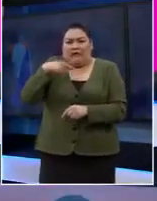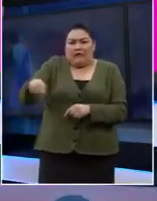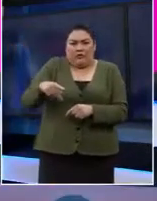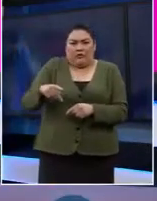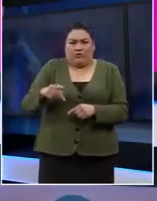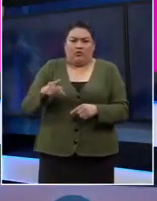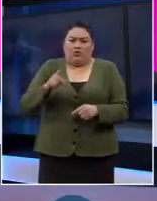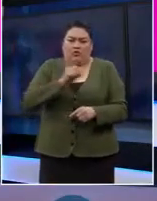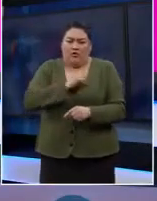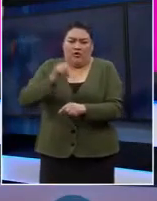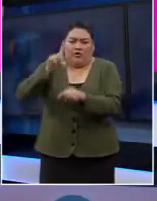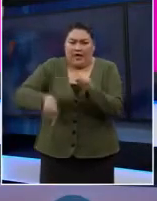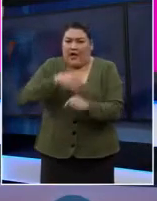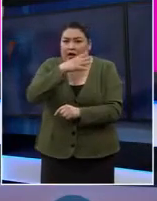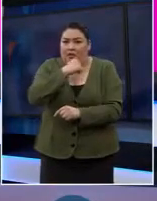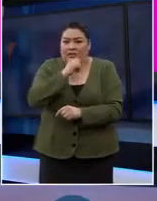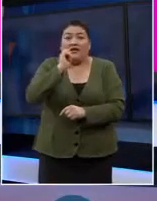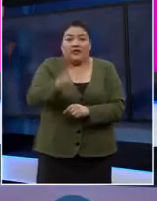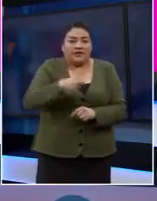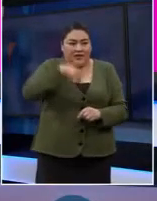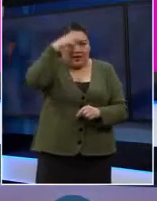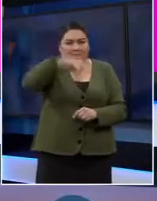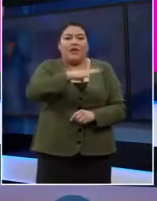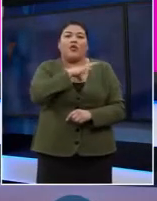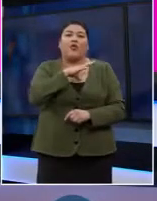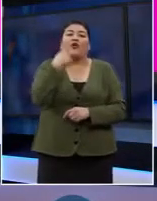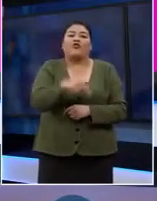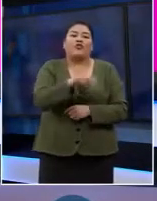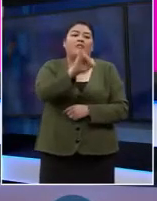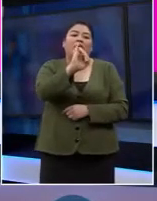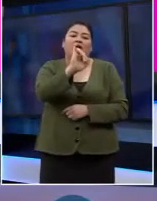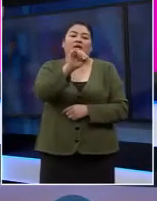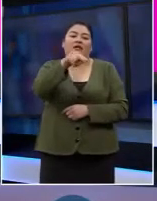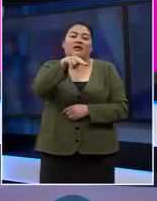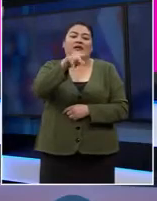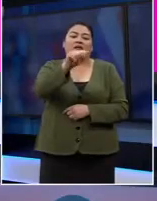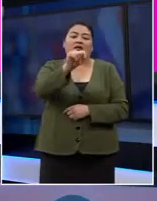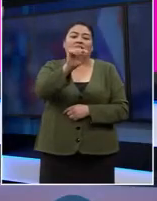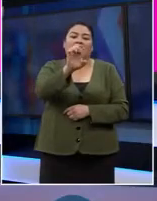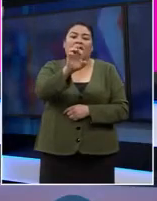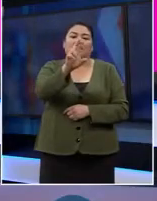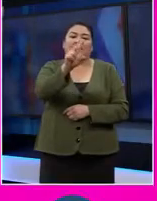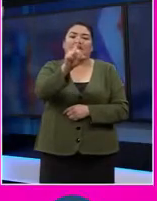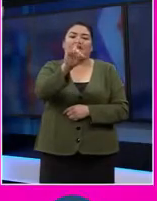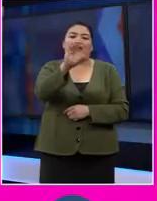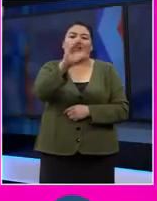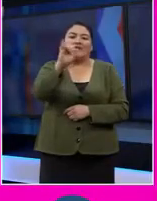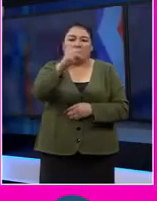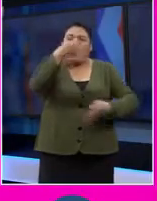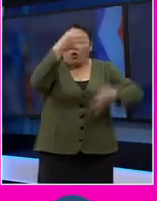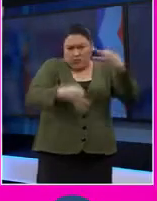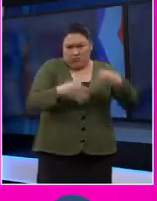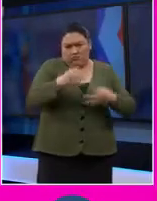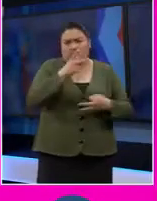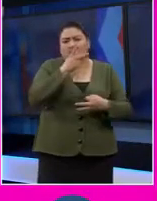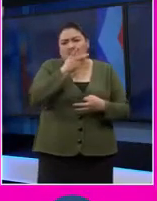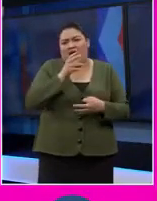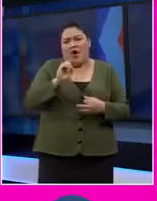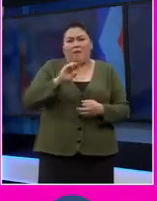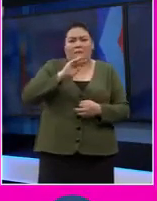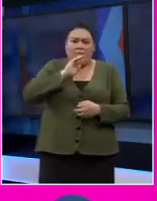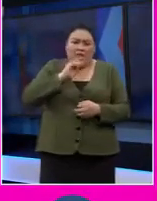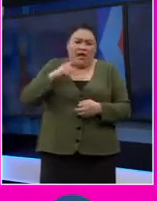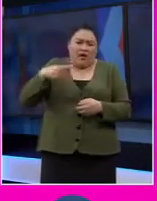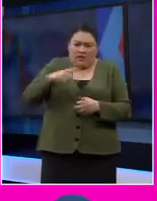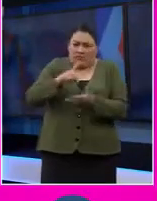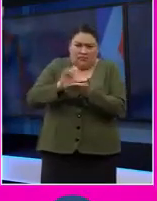de manera directa. ¿Qué tenemos en México? La figura de la interdicción, que es un juicio civil. Van los papás o los tutores de la persona